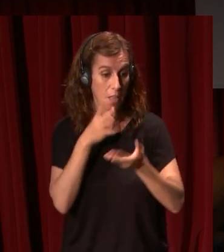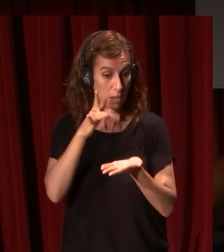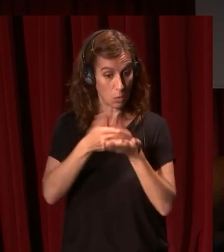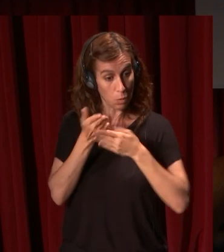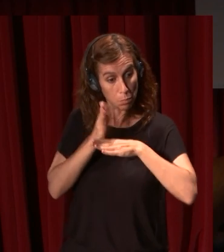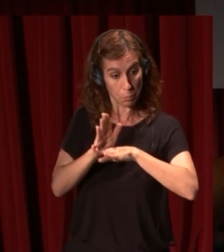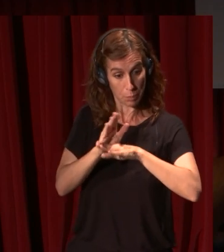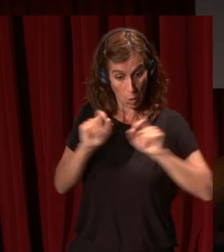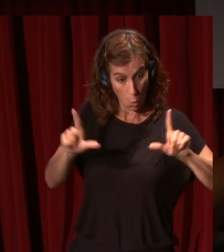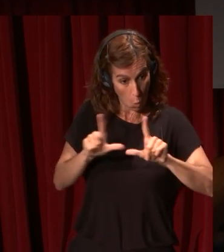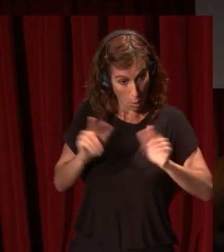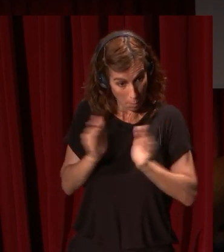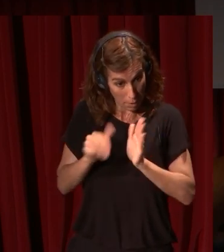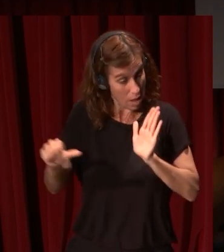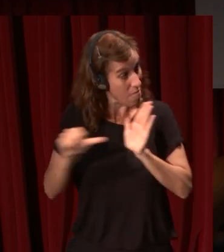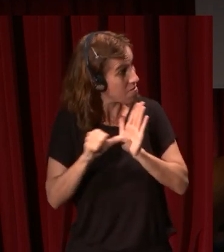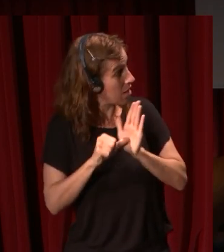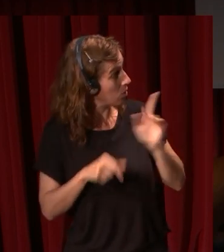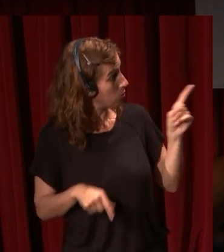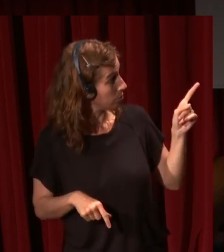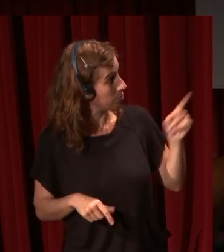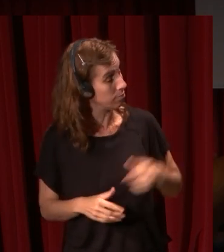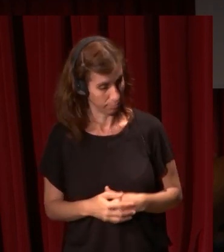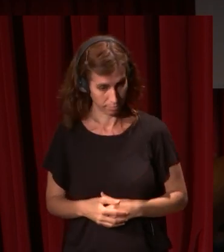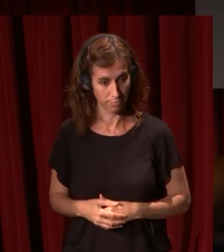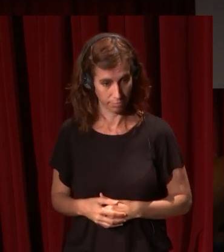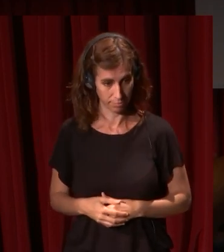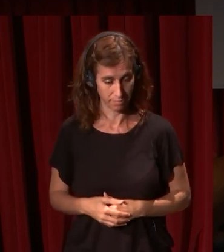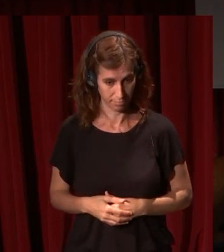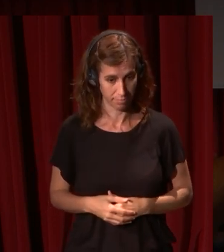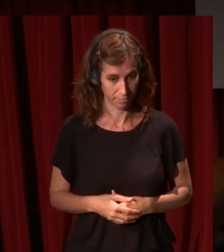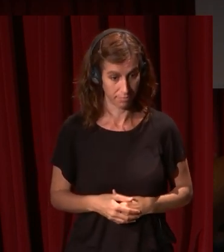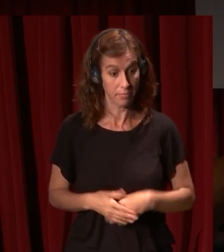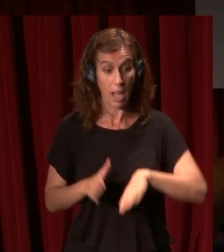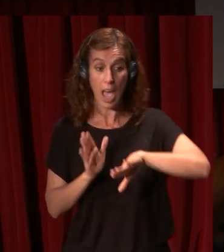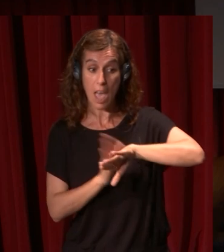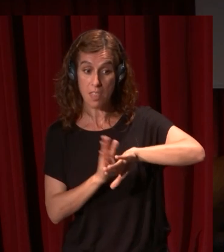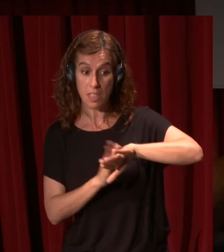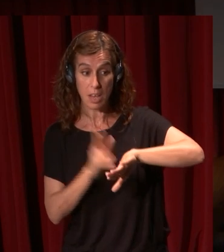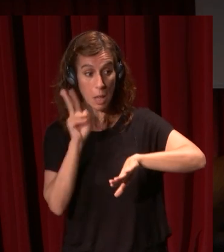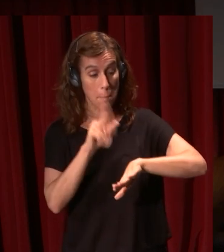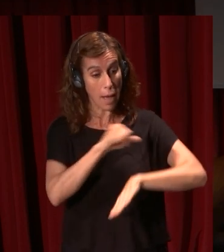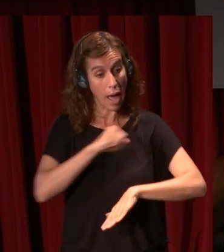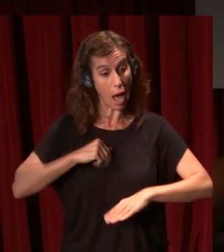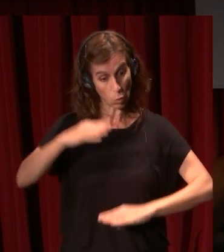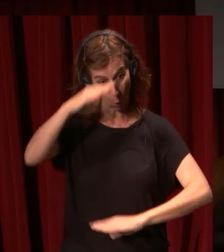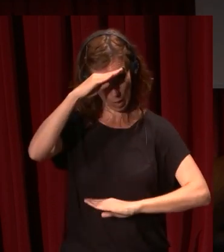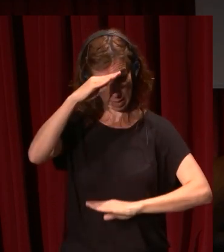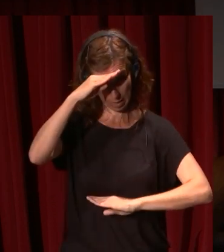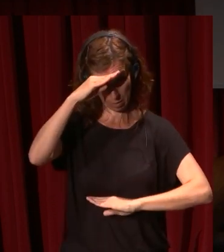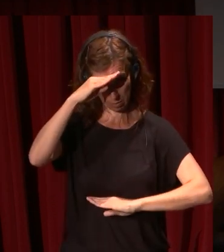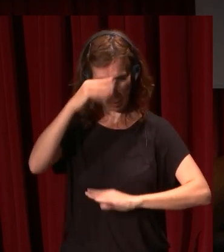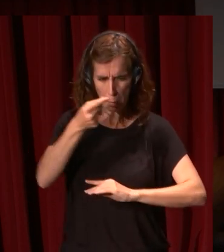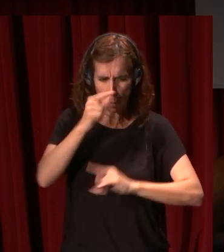el pequeño cuadrito que veis en el centro de la pantalla a vuestra izquierda veis un autorretrato de Terborg un poquito